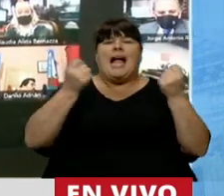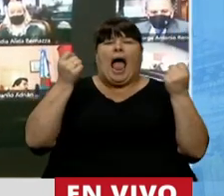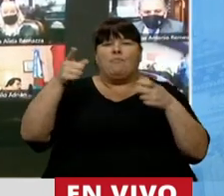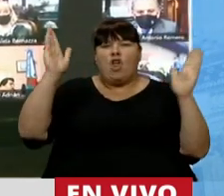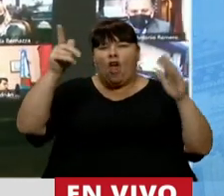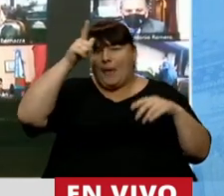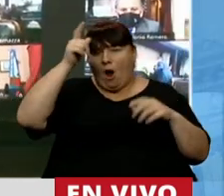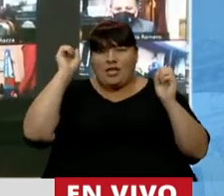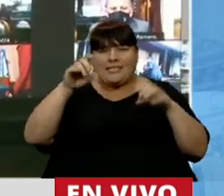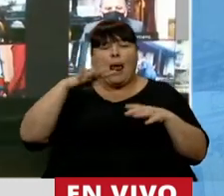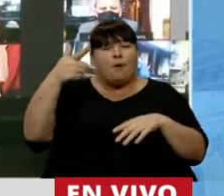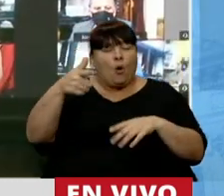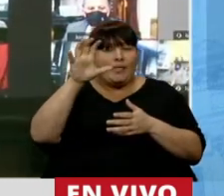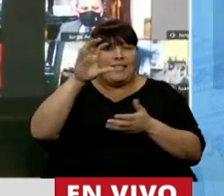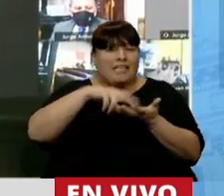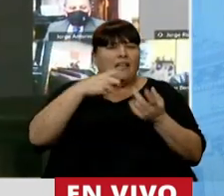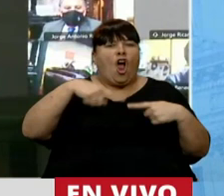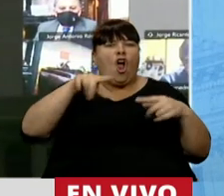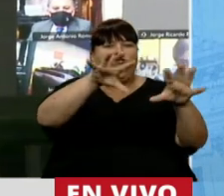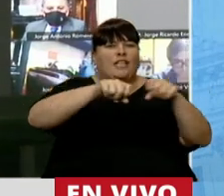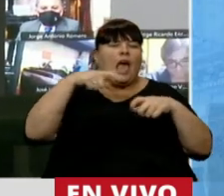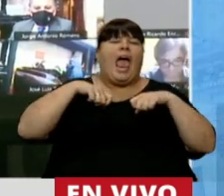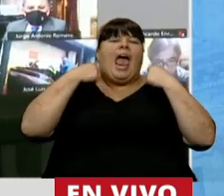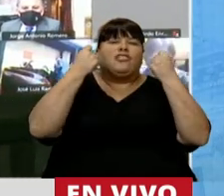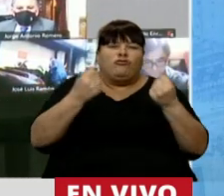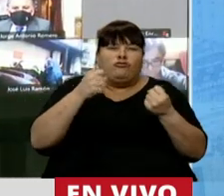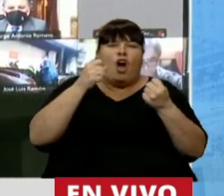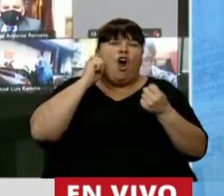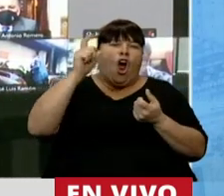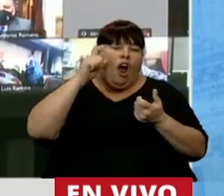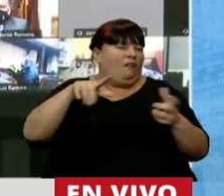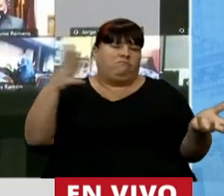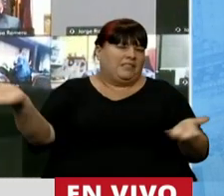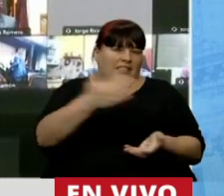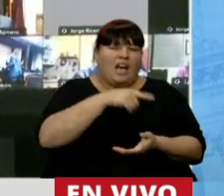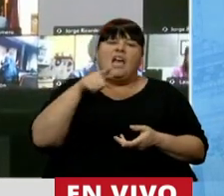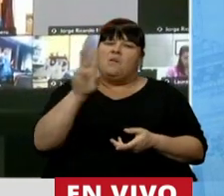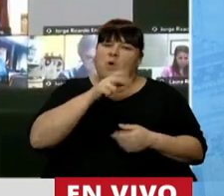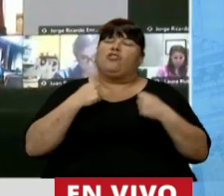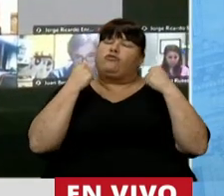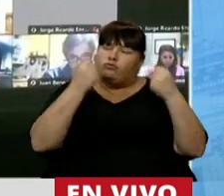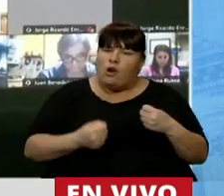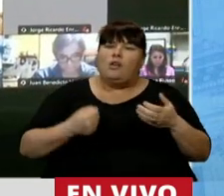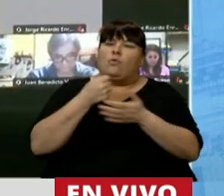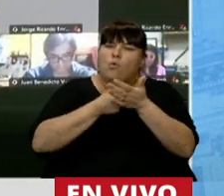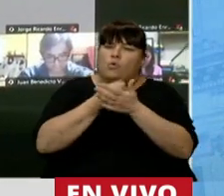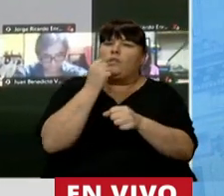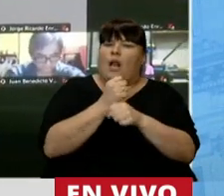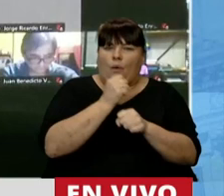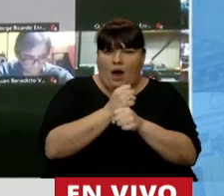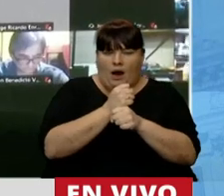de la policía de la provincia le secuestraban los pocos bienes que con esfuerzo habían adquirido. Y ellas sí que le ponen esfuerzo y trabajaron.